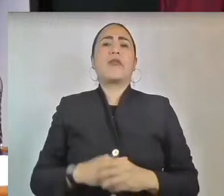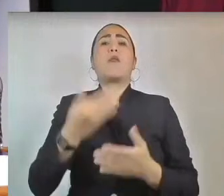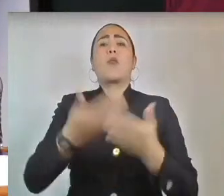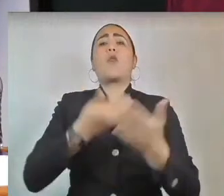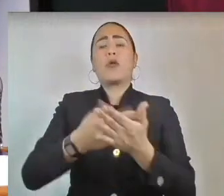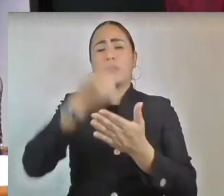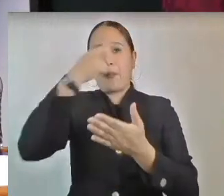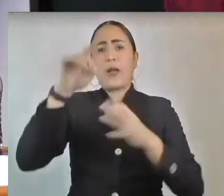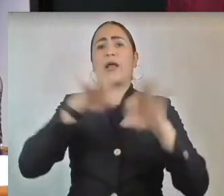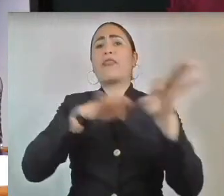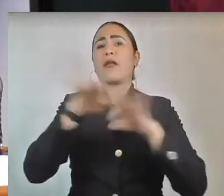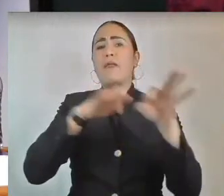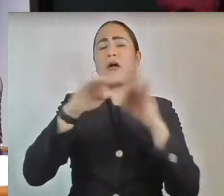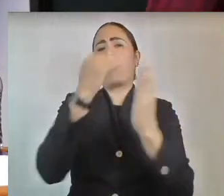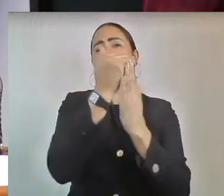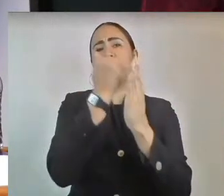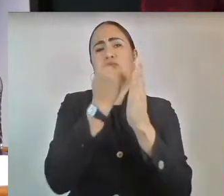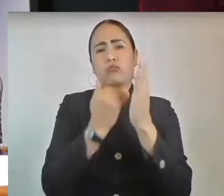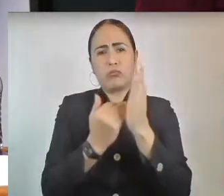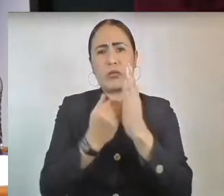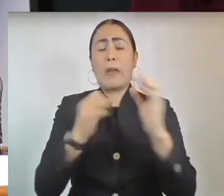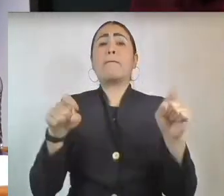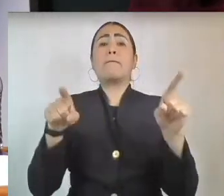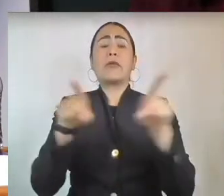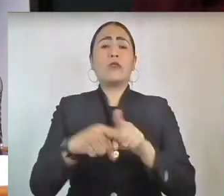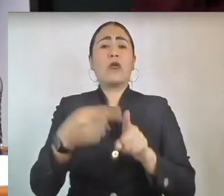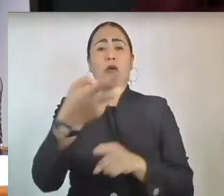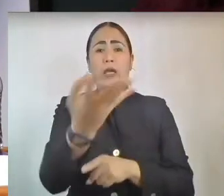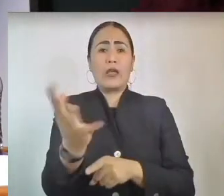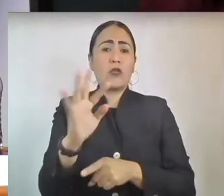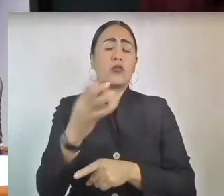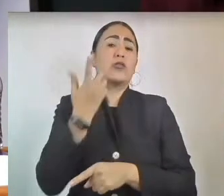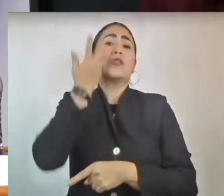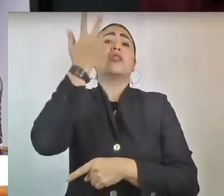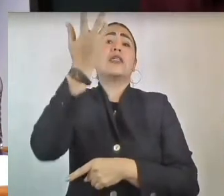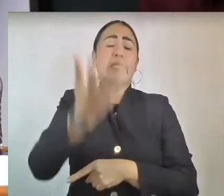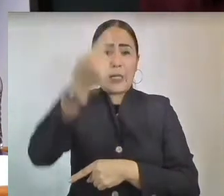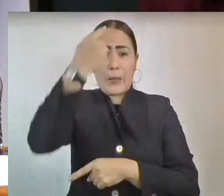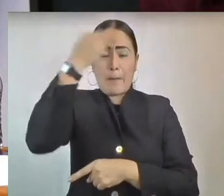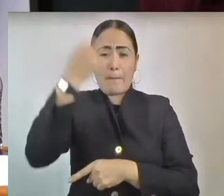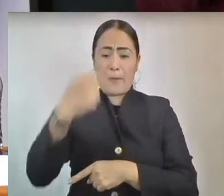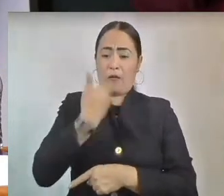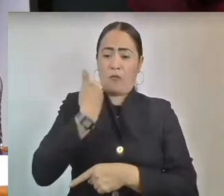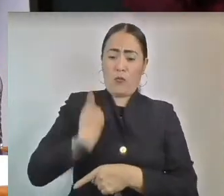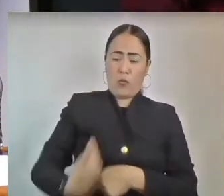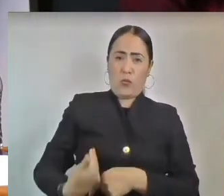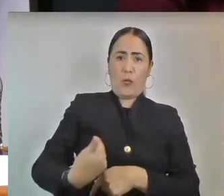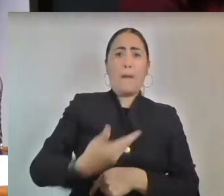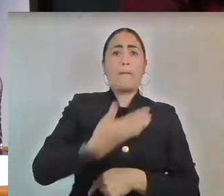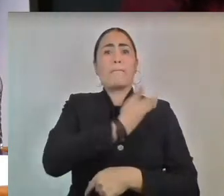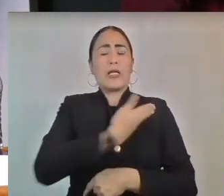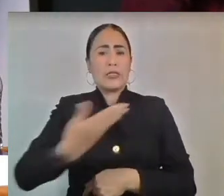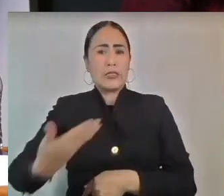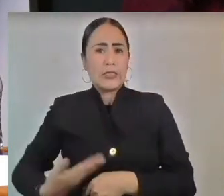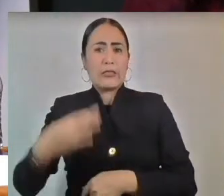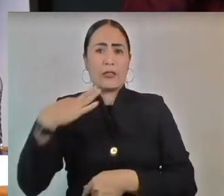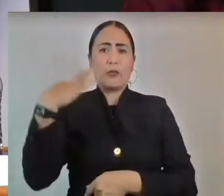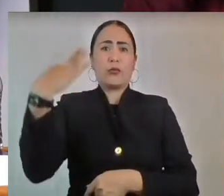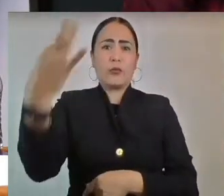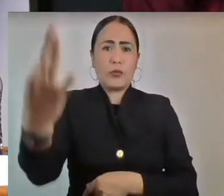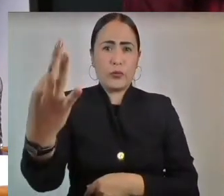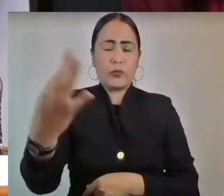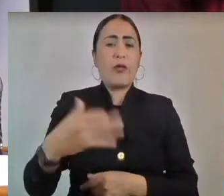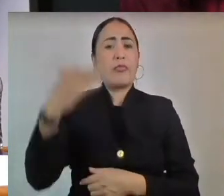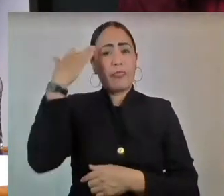descripción de las razones que justifican su idoneidad para ocupar la titularidad de la Comisión Estatal con una extensión